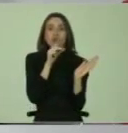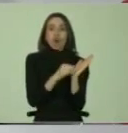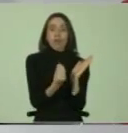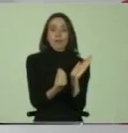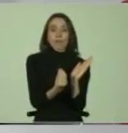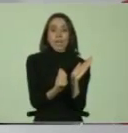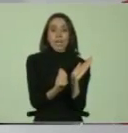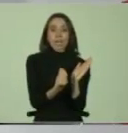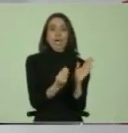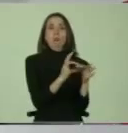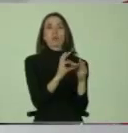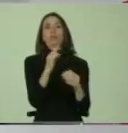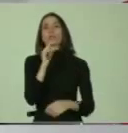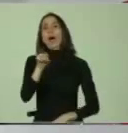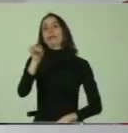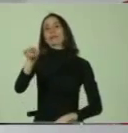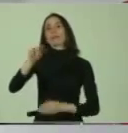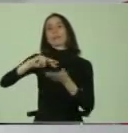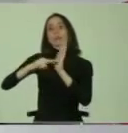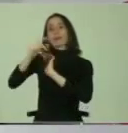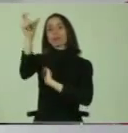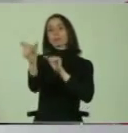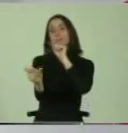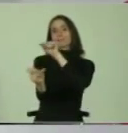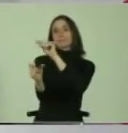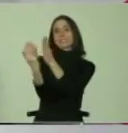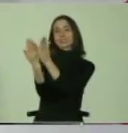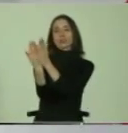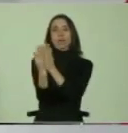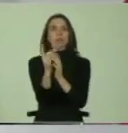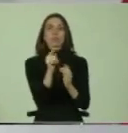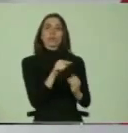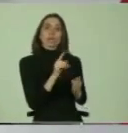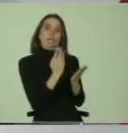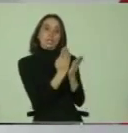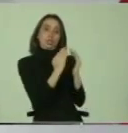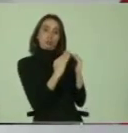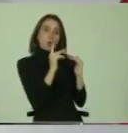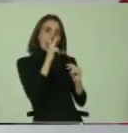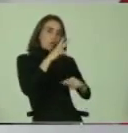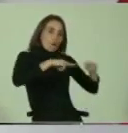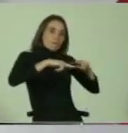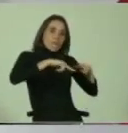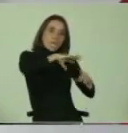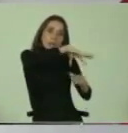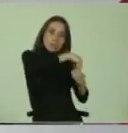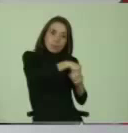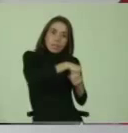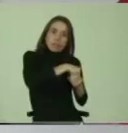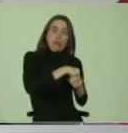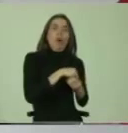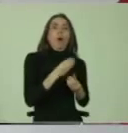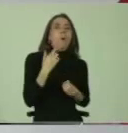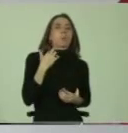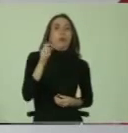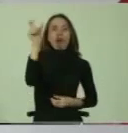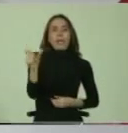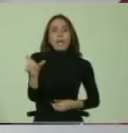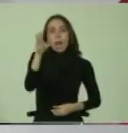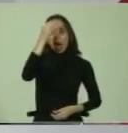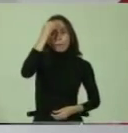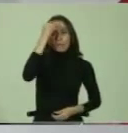la causa se le atribuye al estudiante, en vez de analizar cuáles son las causas del contexto que están haciendo que aprenda o no aprenda.